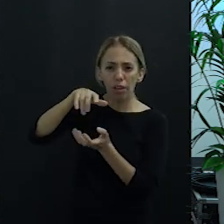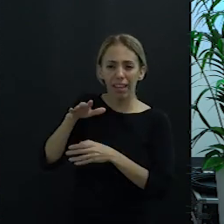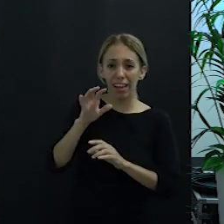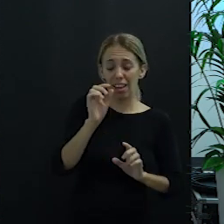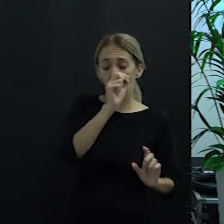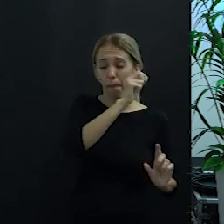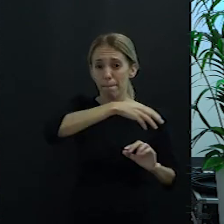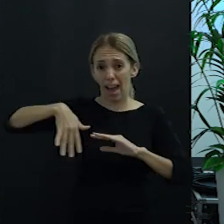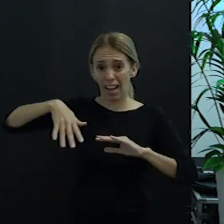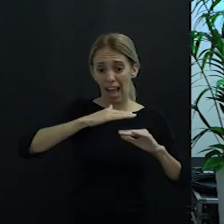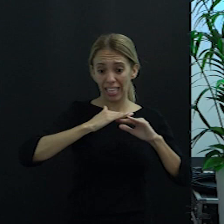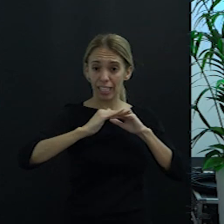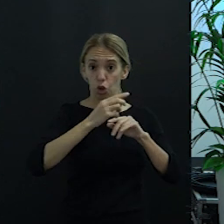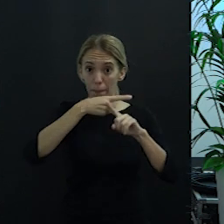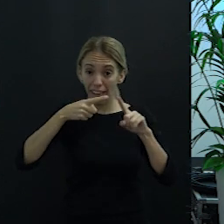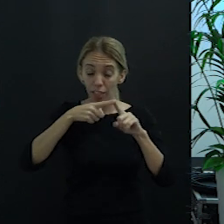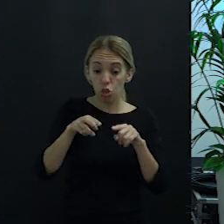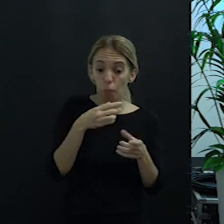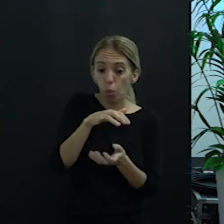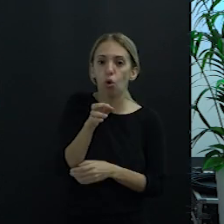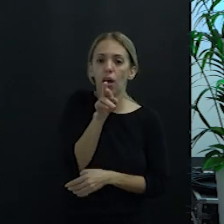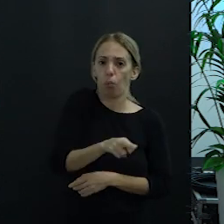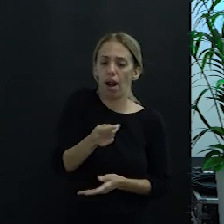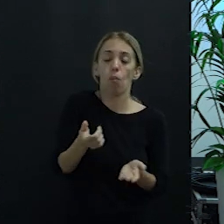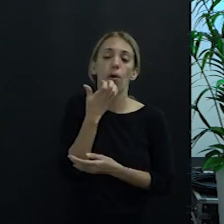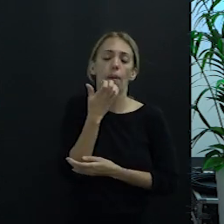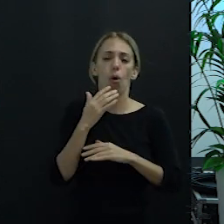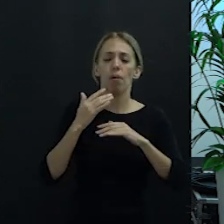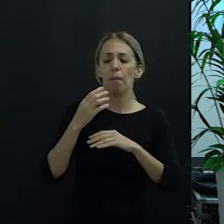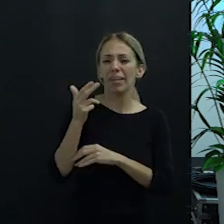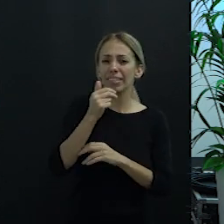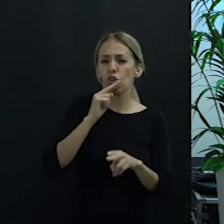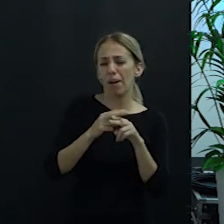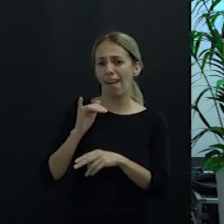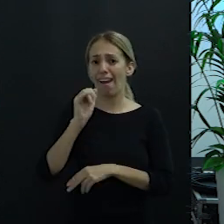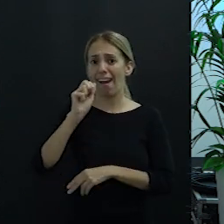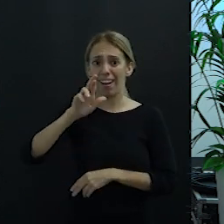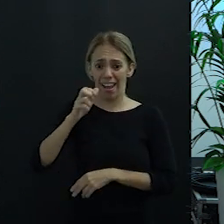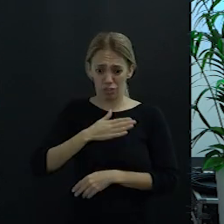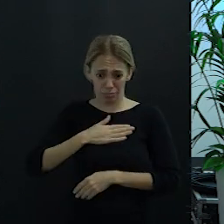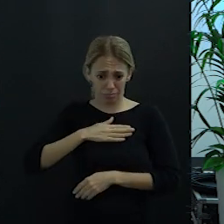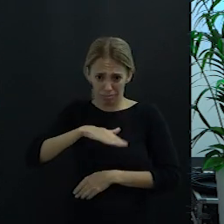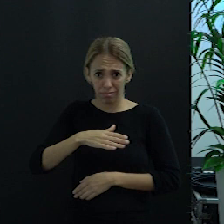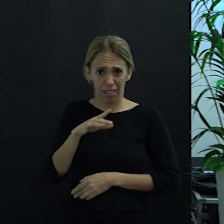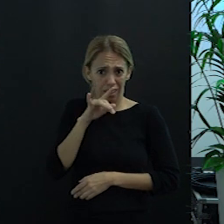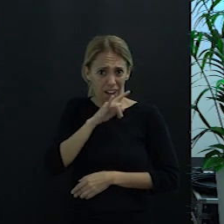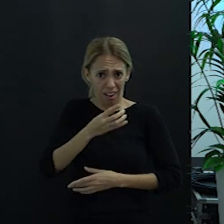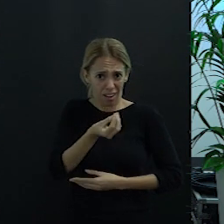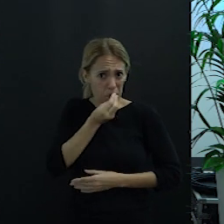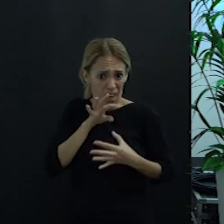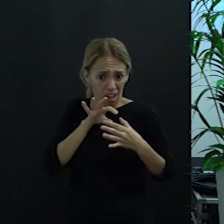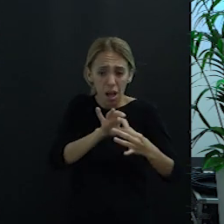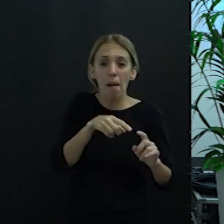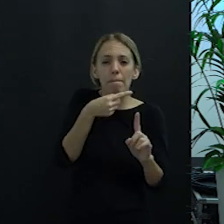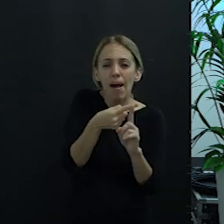la jarea. La jarea como elemento esencial, no solo de nuestro patrimonio gastronómico, sino también de esa